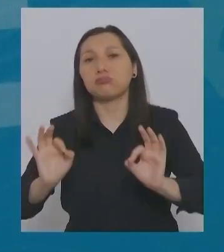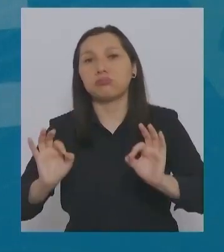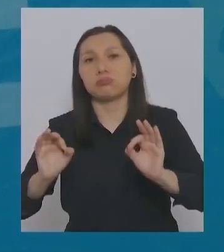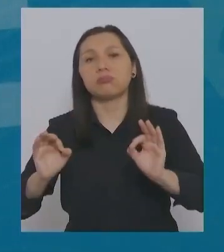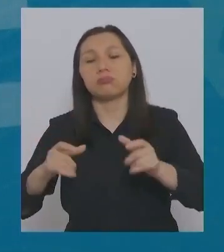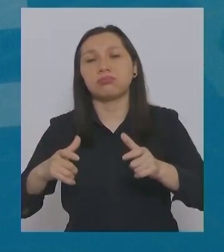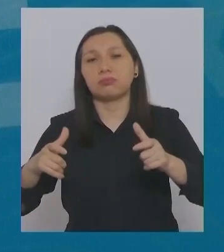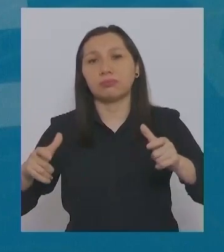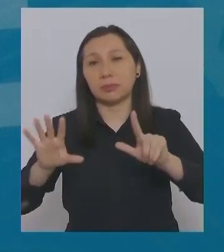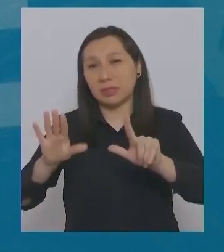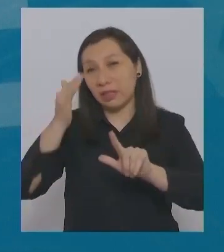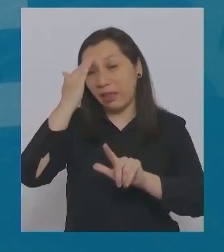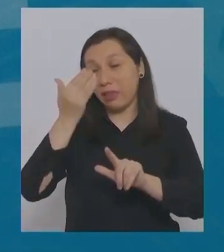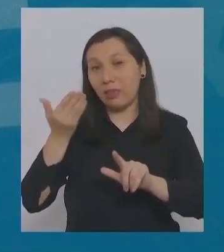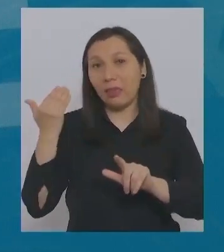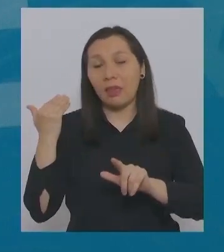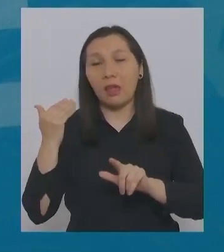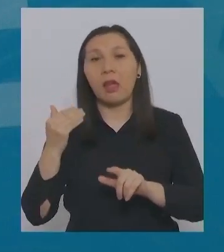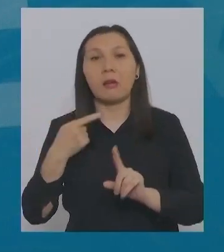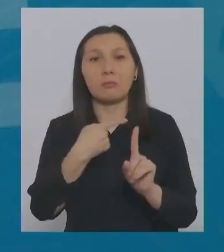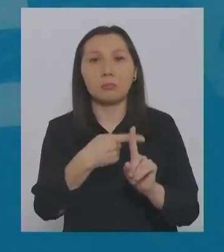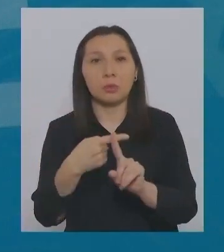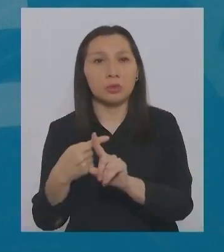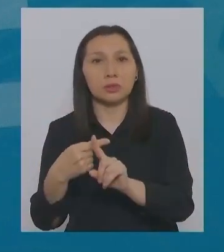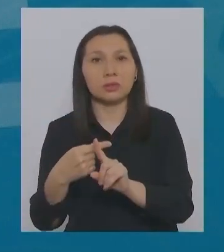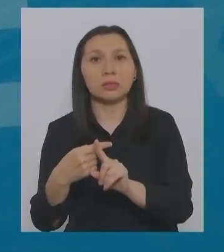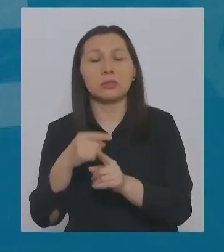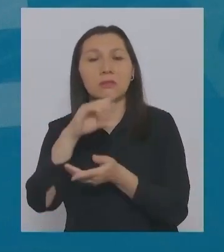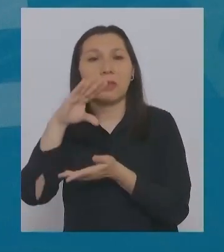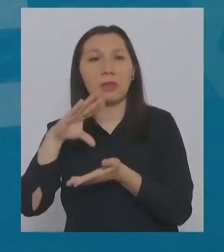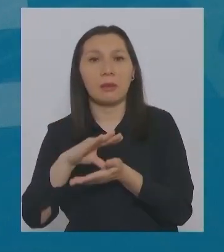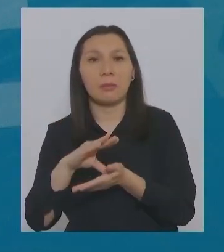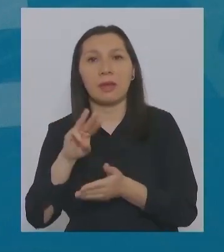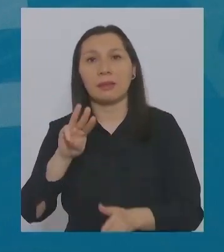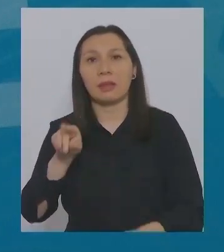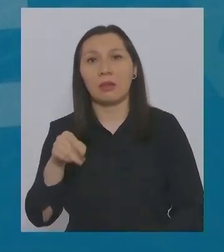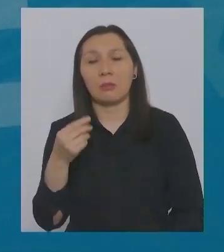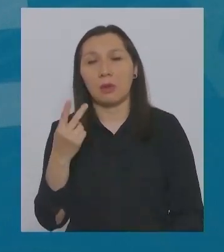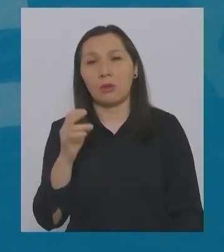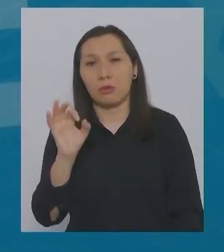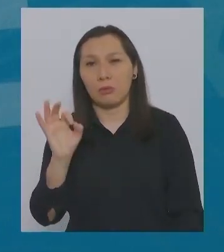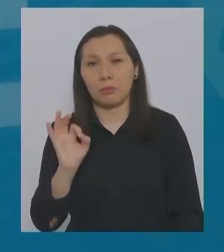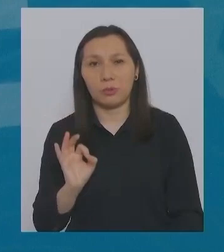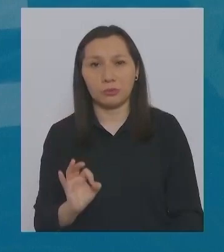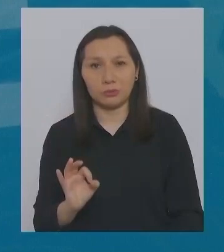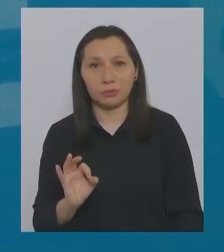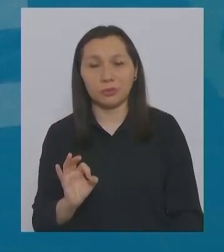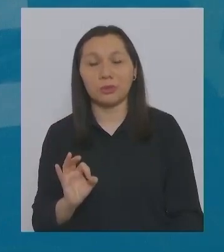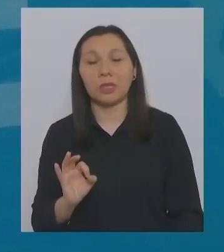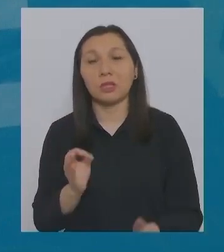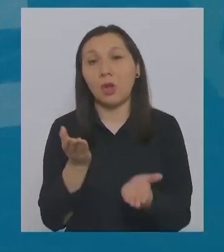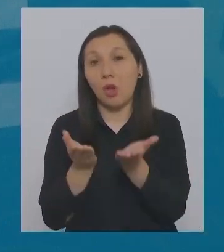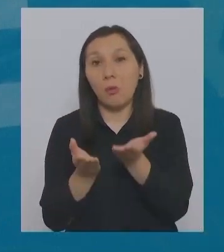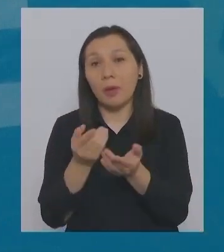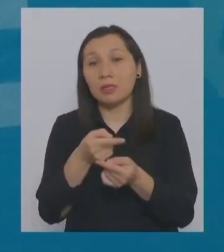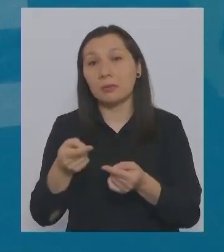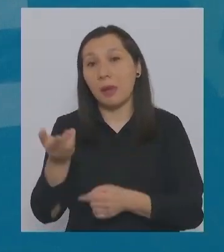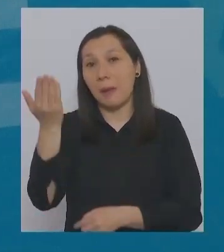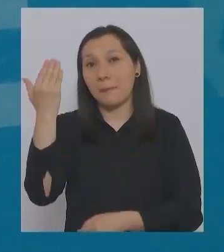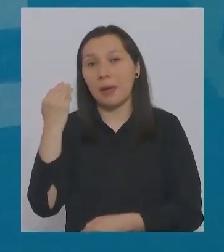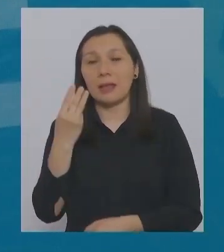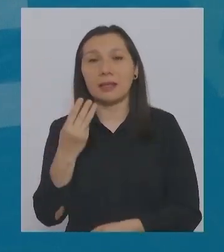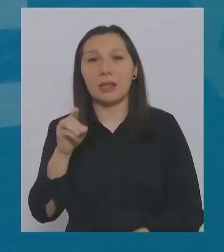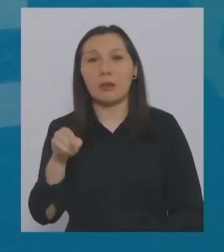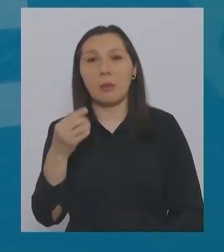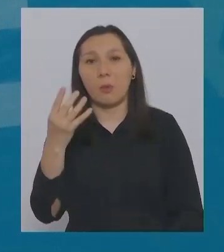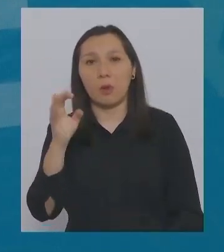estos últimos siete días con una positividad nacional de 3,2% versus la semana pasada que era de